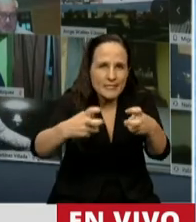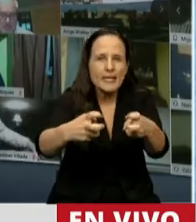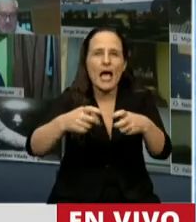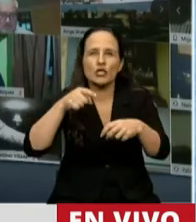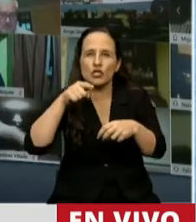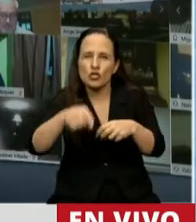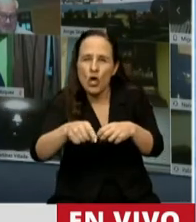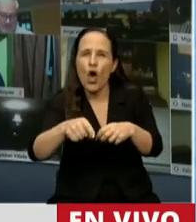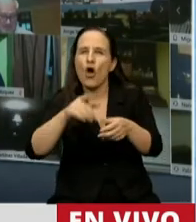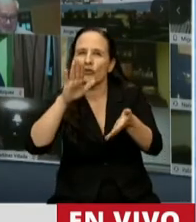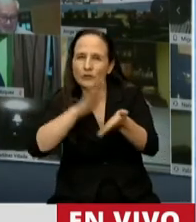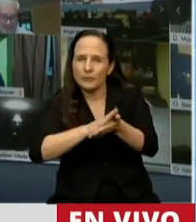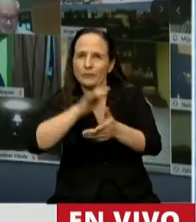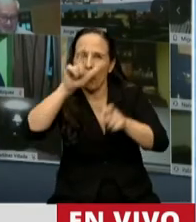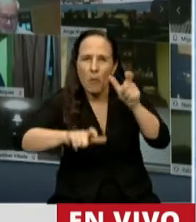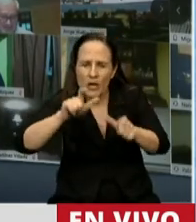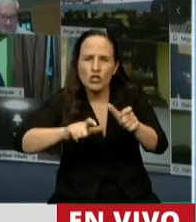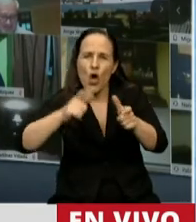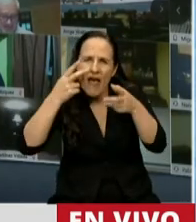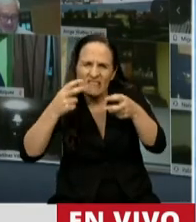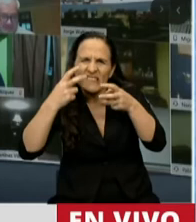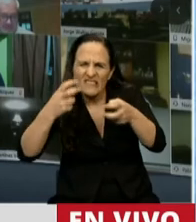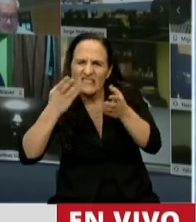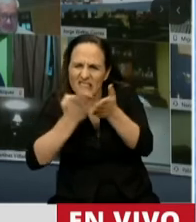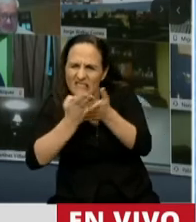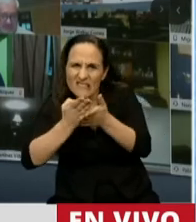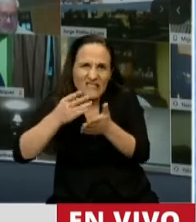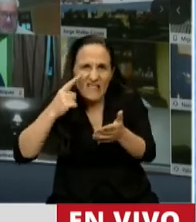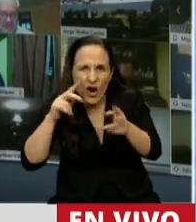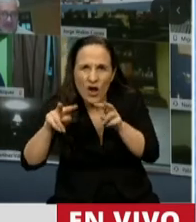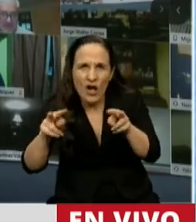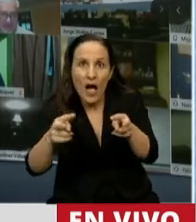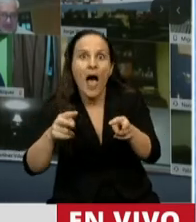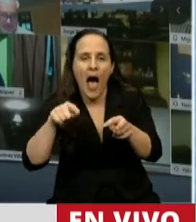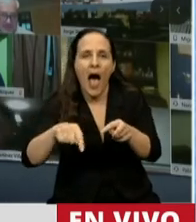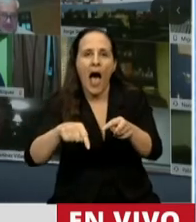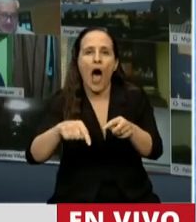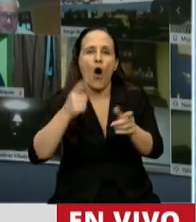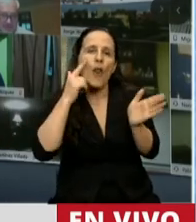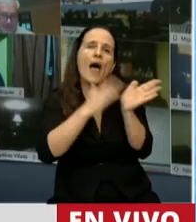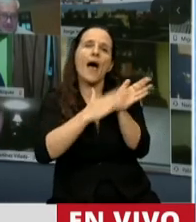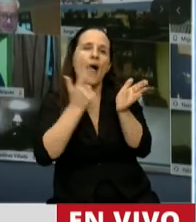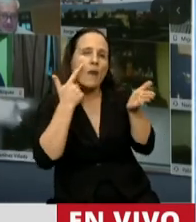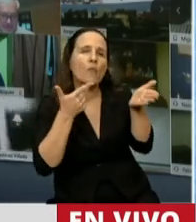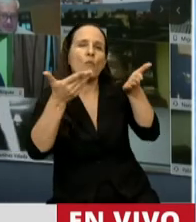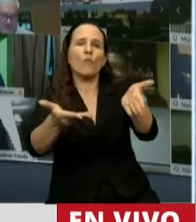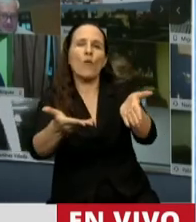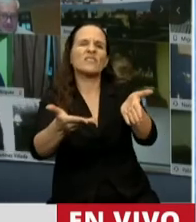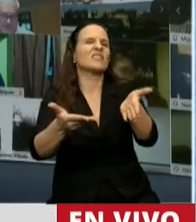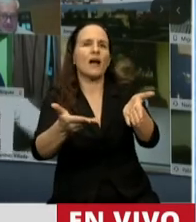misiones en terrenos durante años, los que nos vuelve a mostrar y a poner en relevancia la